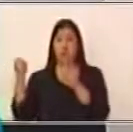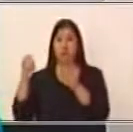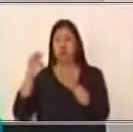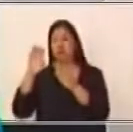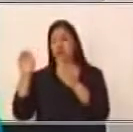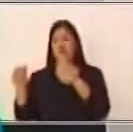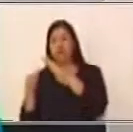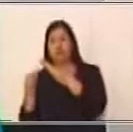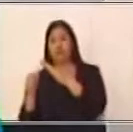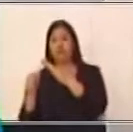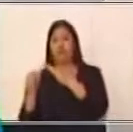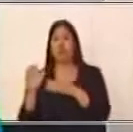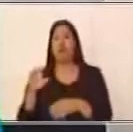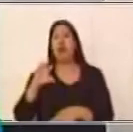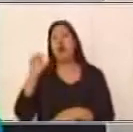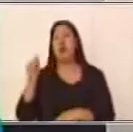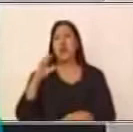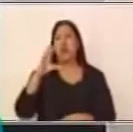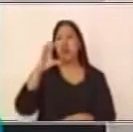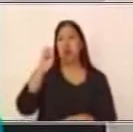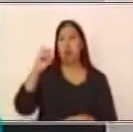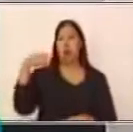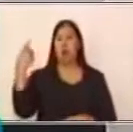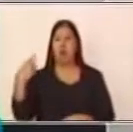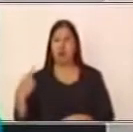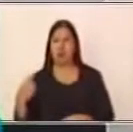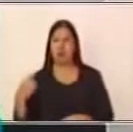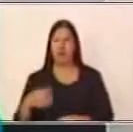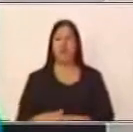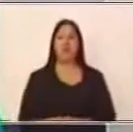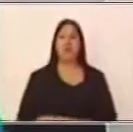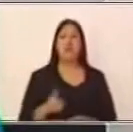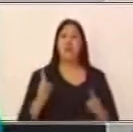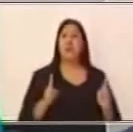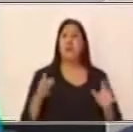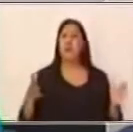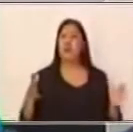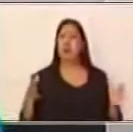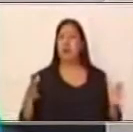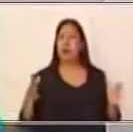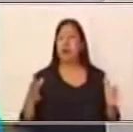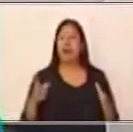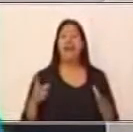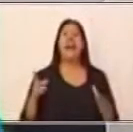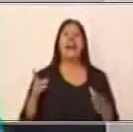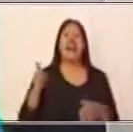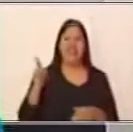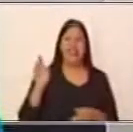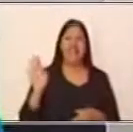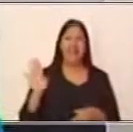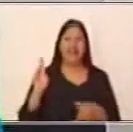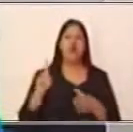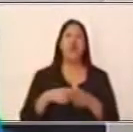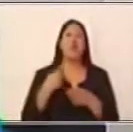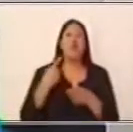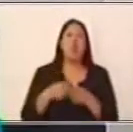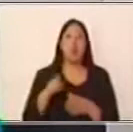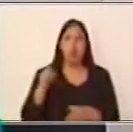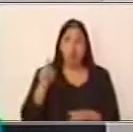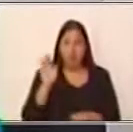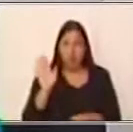¿Cuál es la otra oración? O la otra proposición. ¿Cuándo quiere? Esta es la proposición 2.